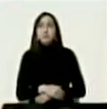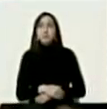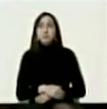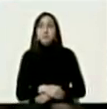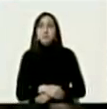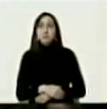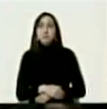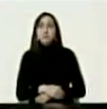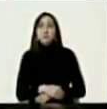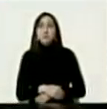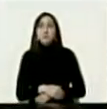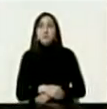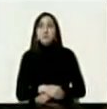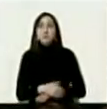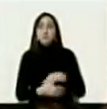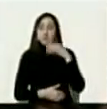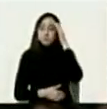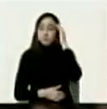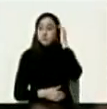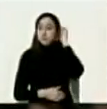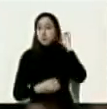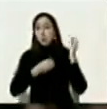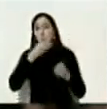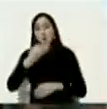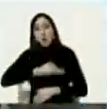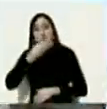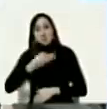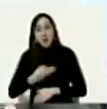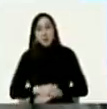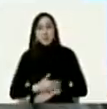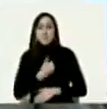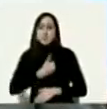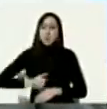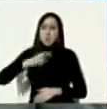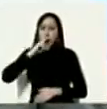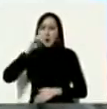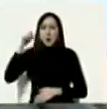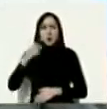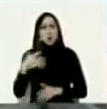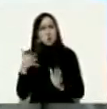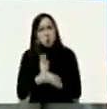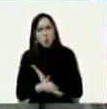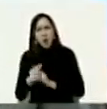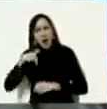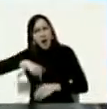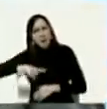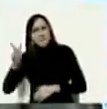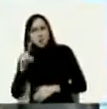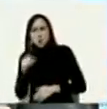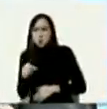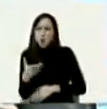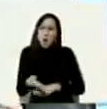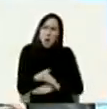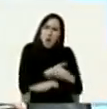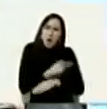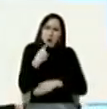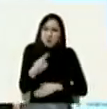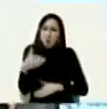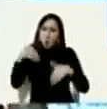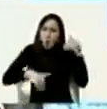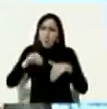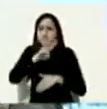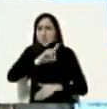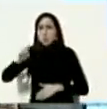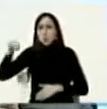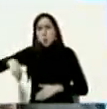hola que tal buenas tardes presidente bueno en materia nacional usted ya comentó algo de las elecciones del 21 de